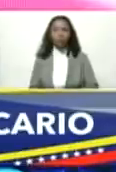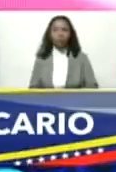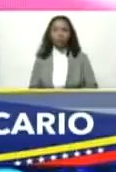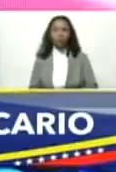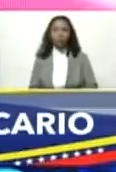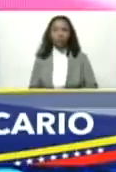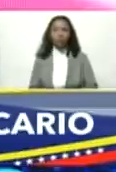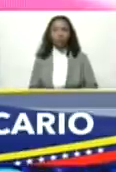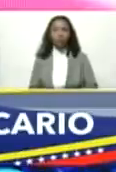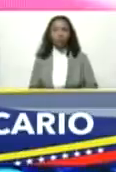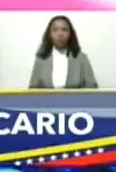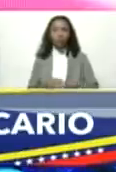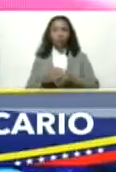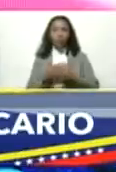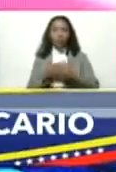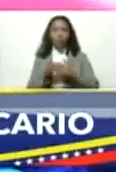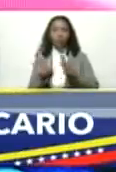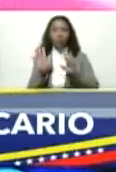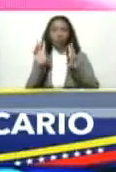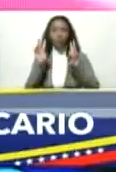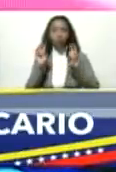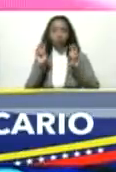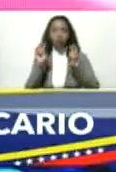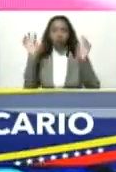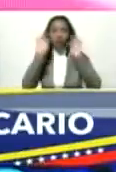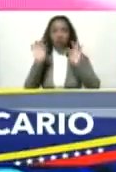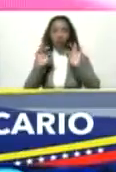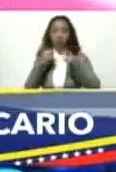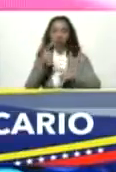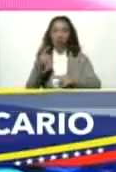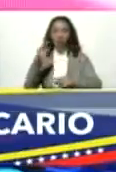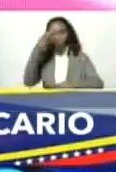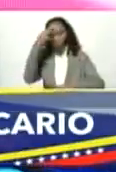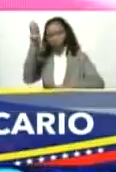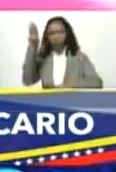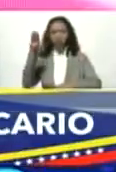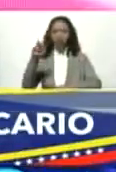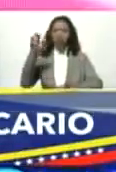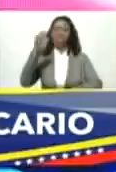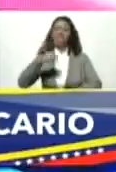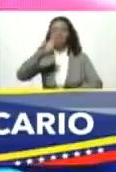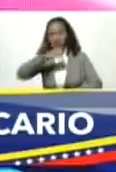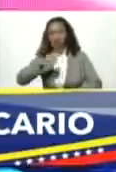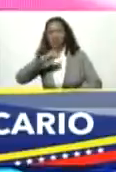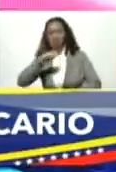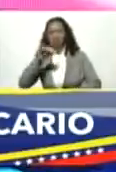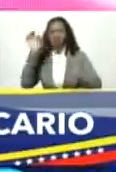habría una forma tipo charro de decirlo resistir como machos